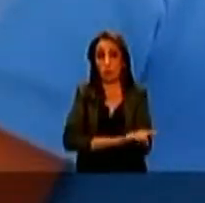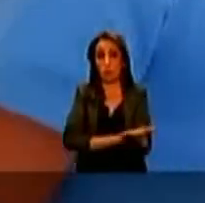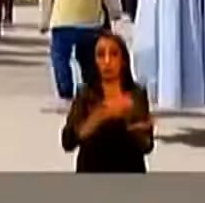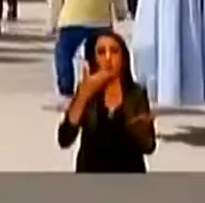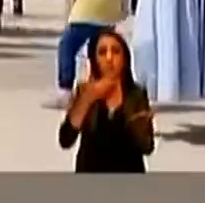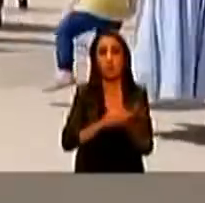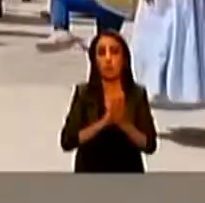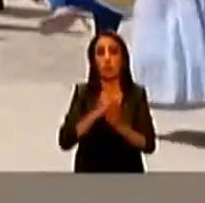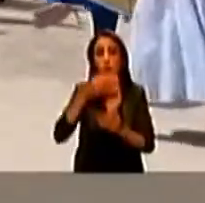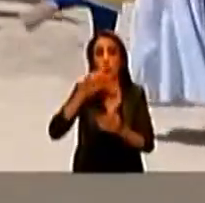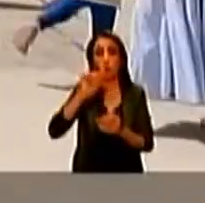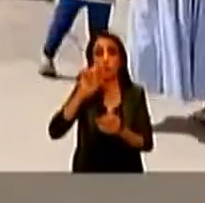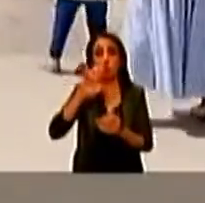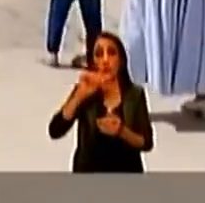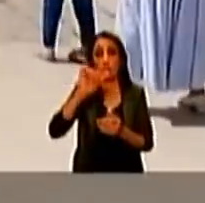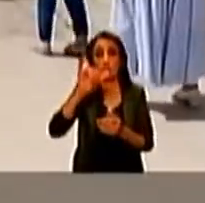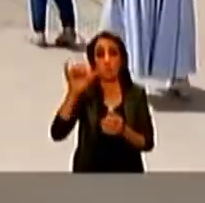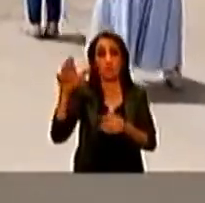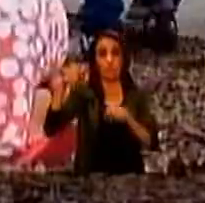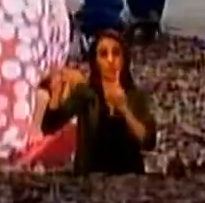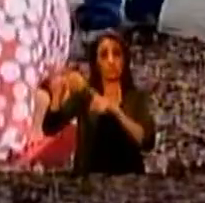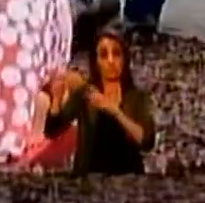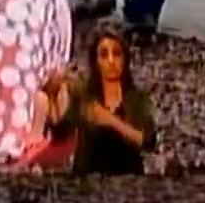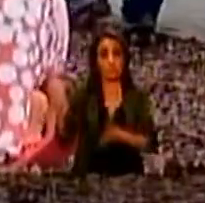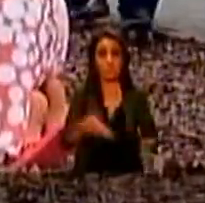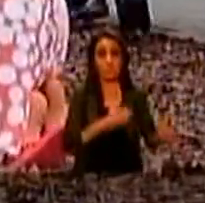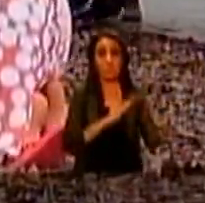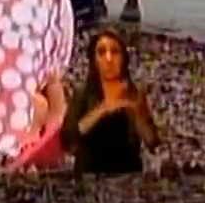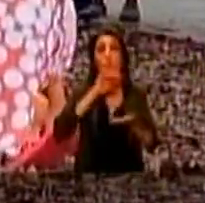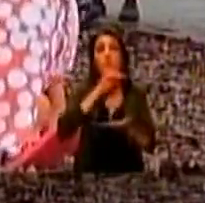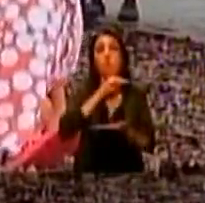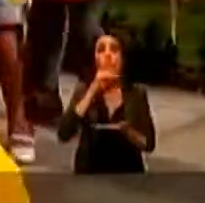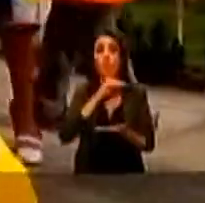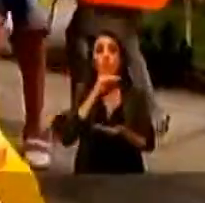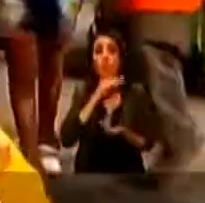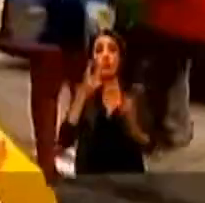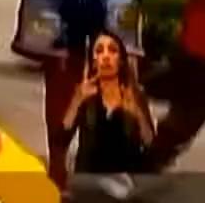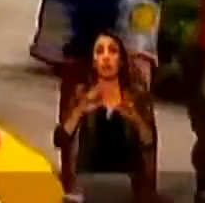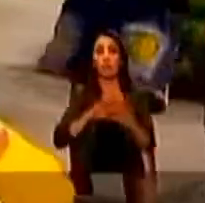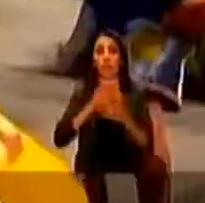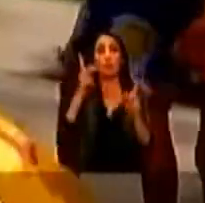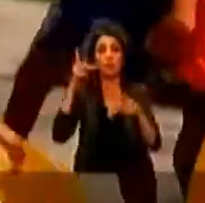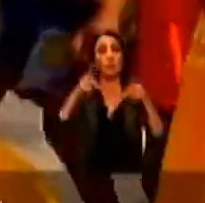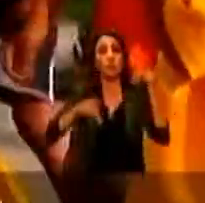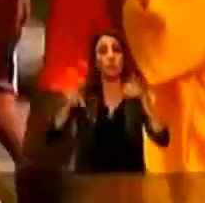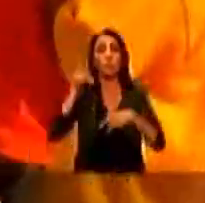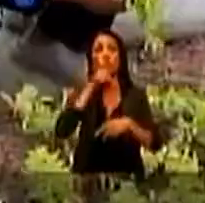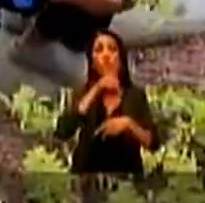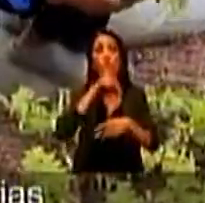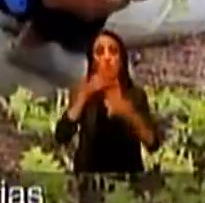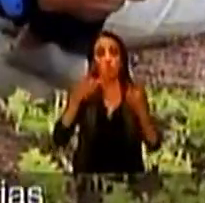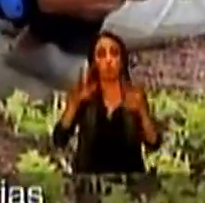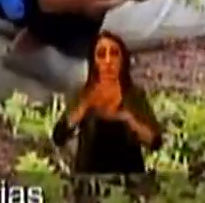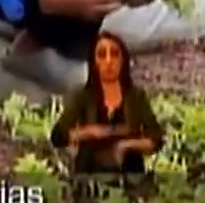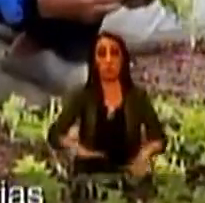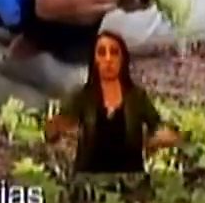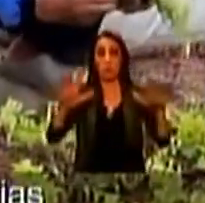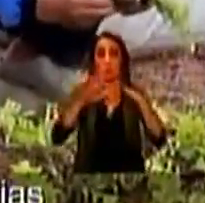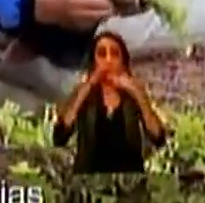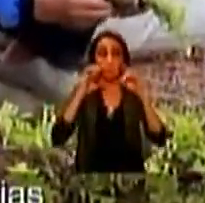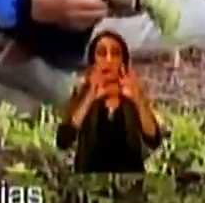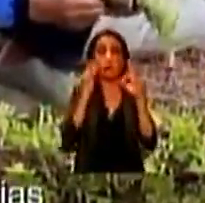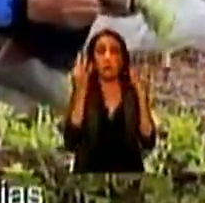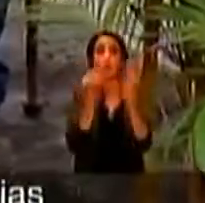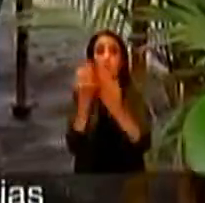habitacionales como Huarcai, al sur de Quito, Ceibo Renacer en Manta, y San Jorge en Porto Viejo, donde las familias